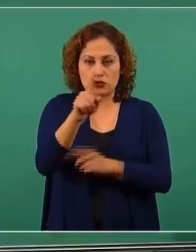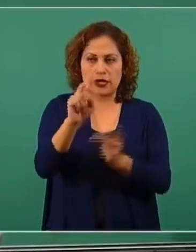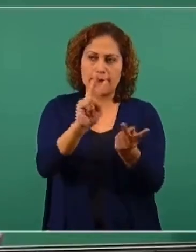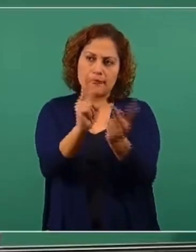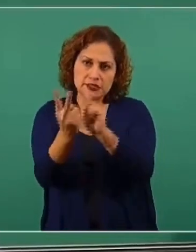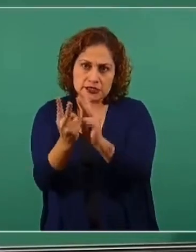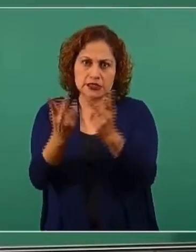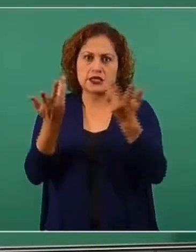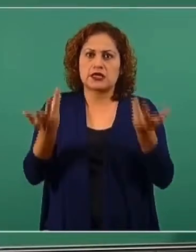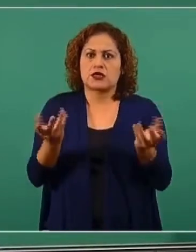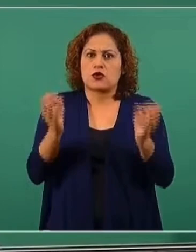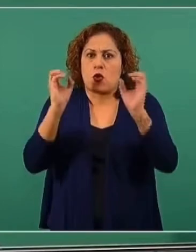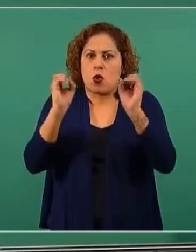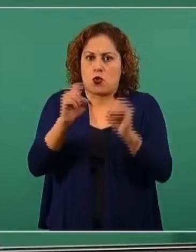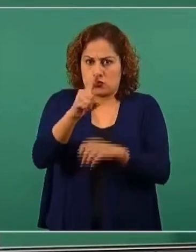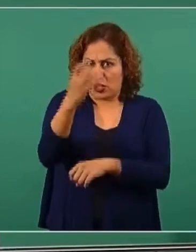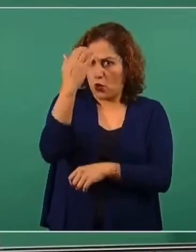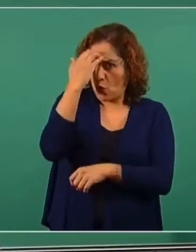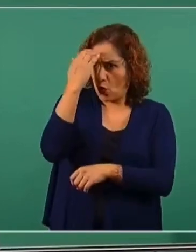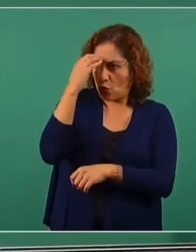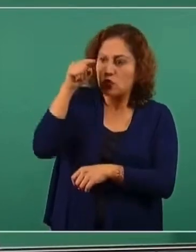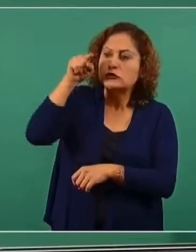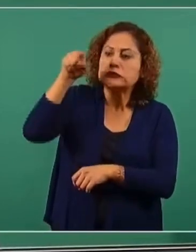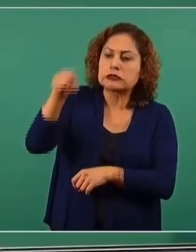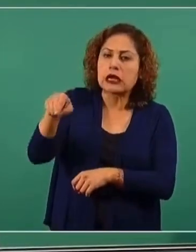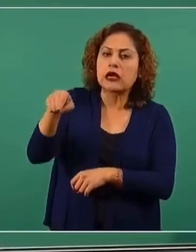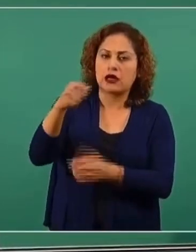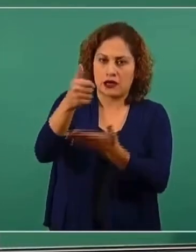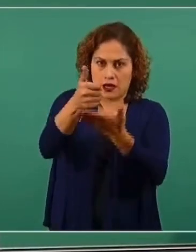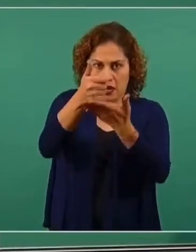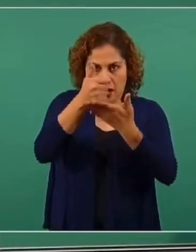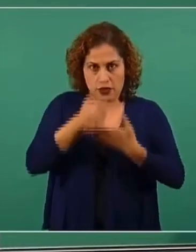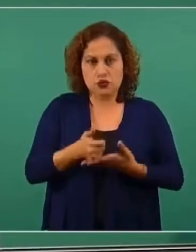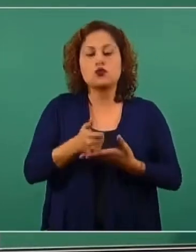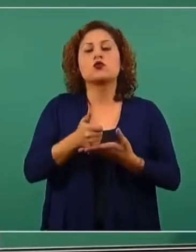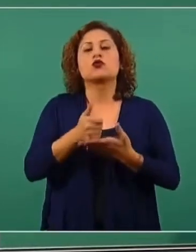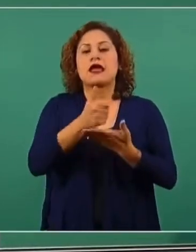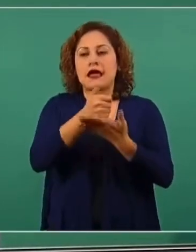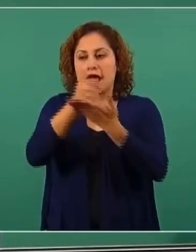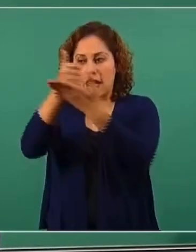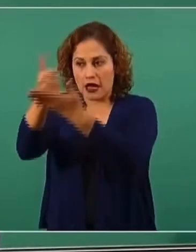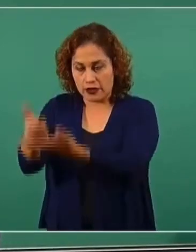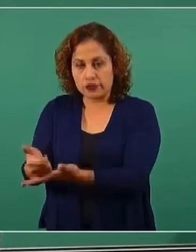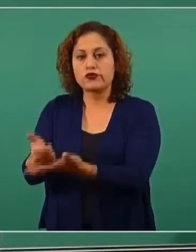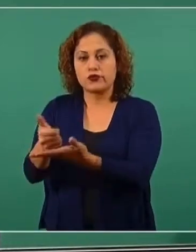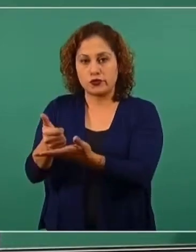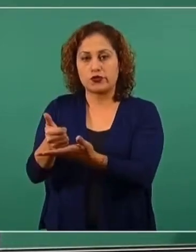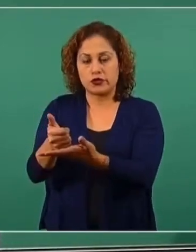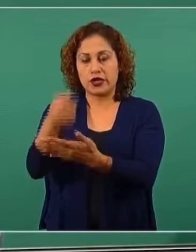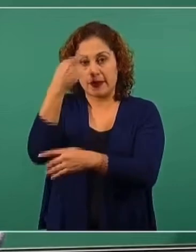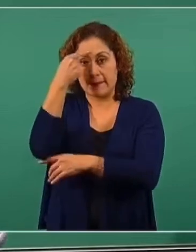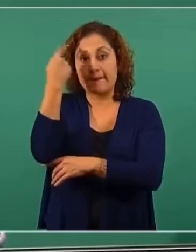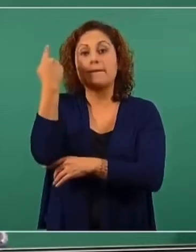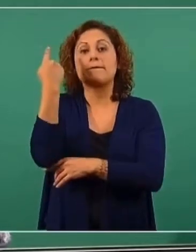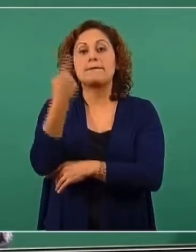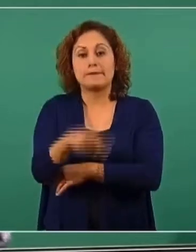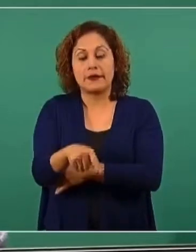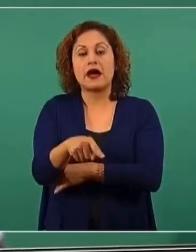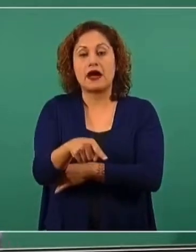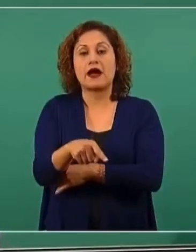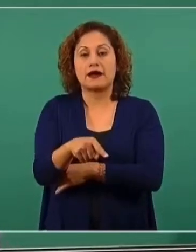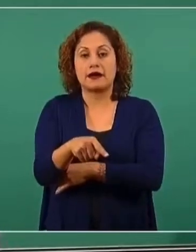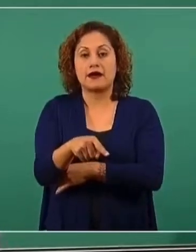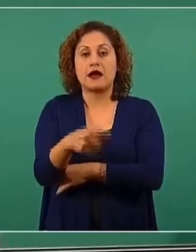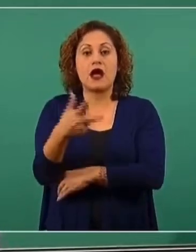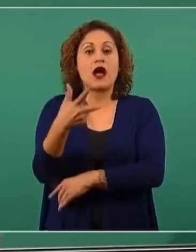de alguien que conoce en esa situación, por favor ayude, ayude a su vecina, ayude a su vecino a que tenga el mecanismo de